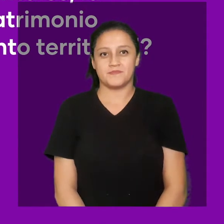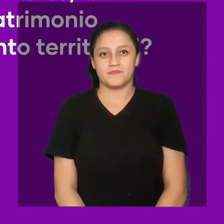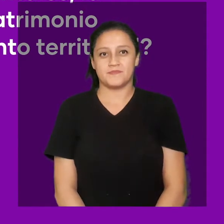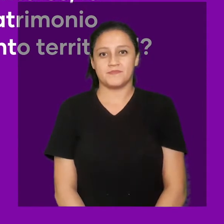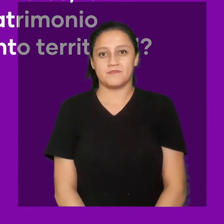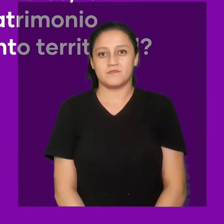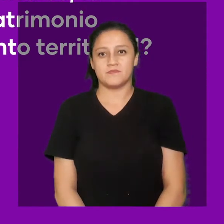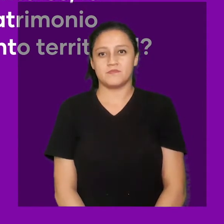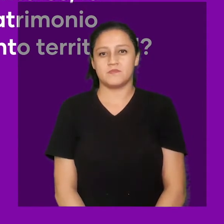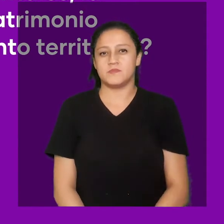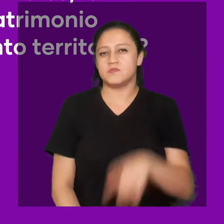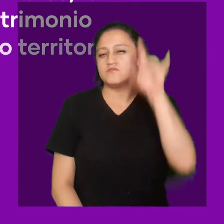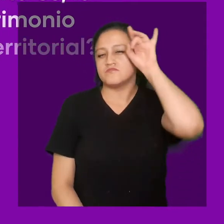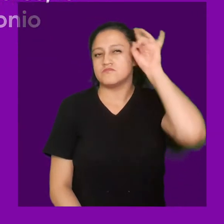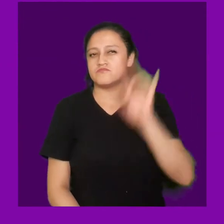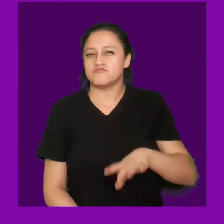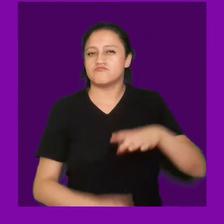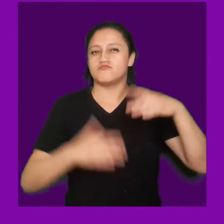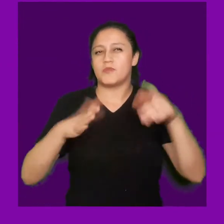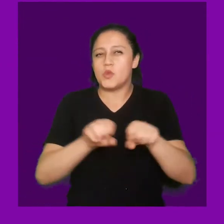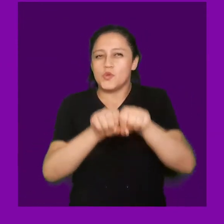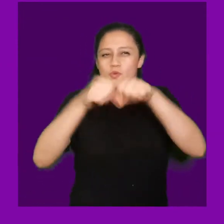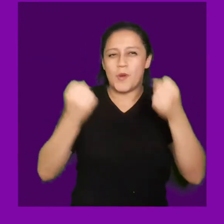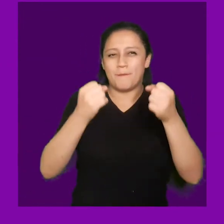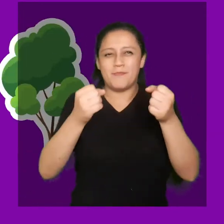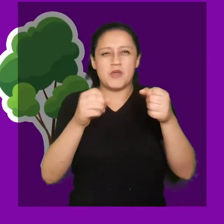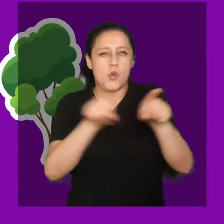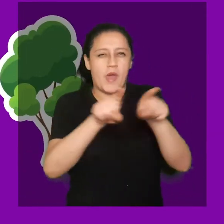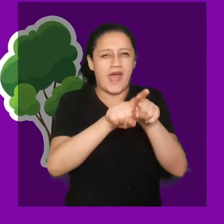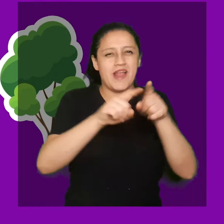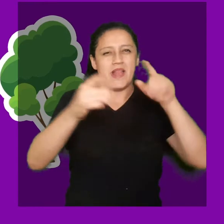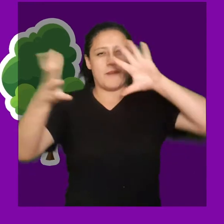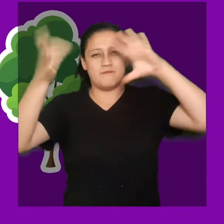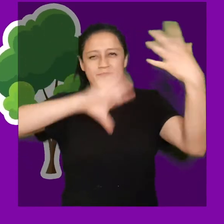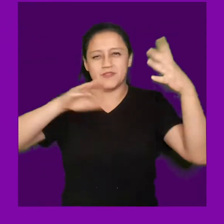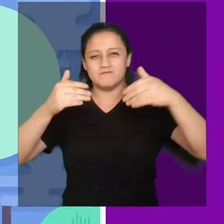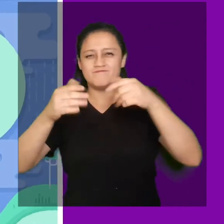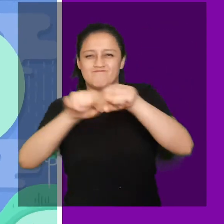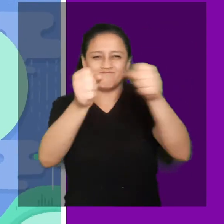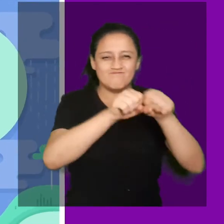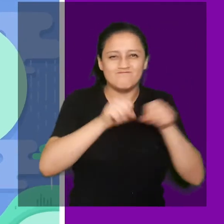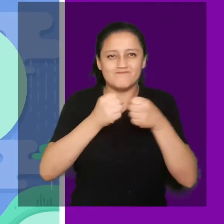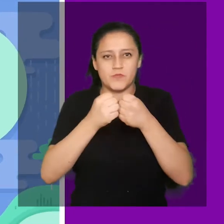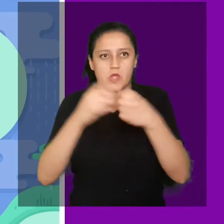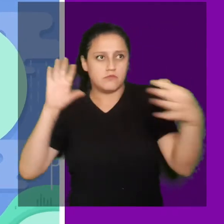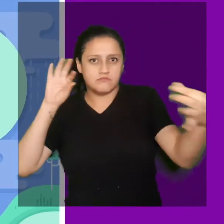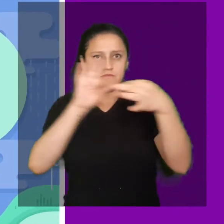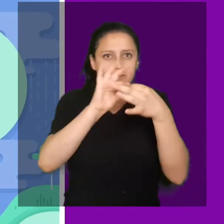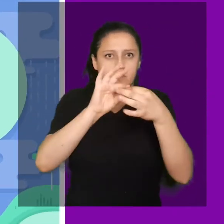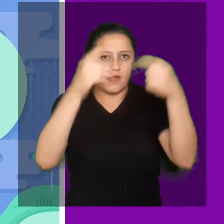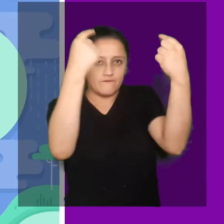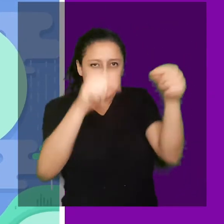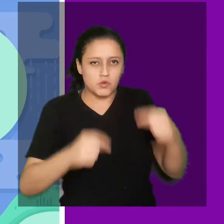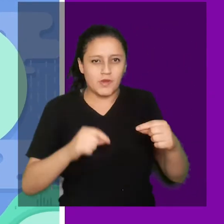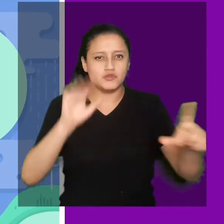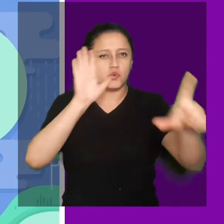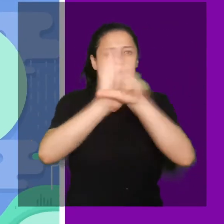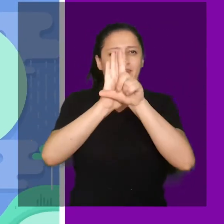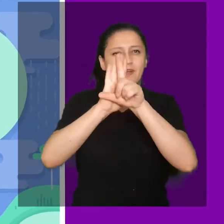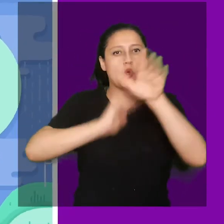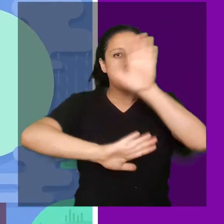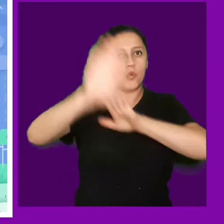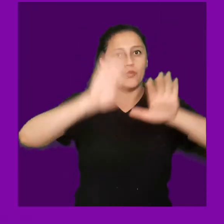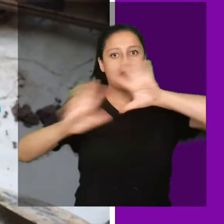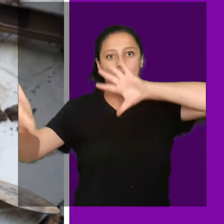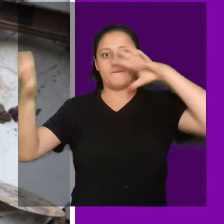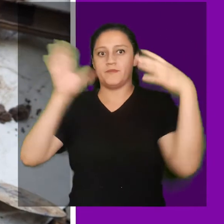territorial? ¿Sabes? La reducción de daños ambientales se puede evaluar a partir de los instrumentos de gestión ambientales